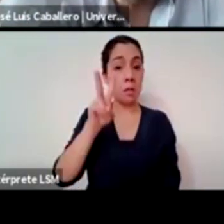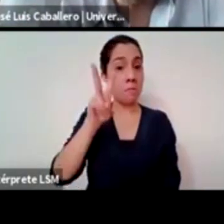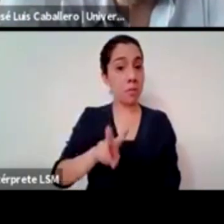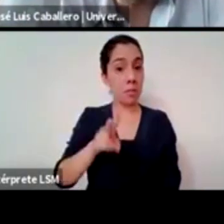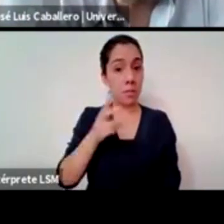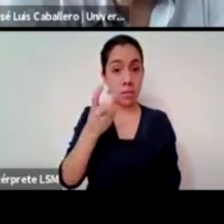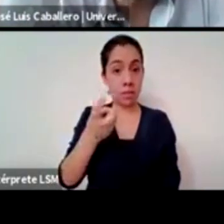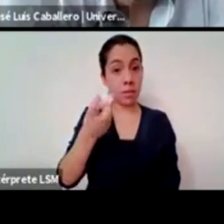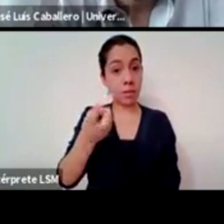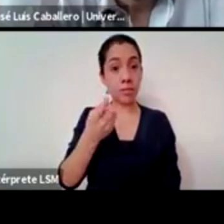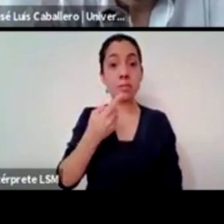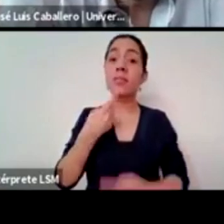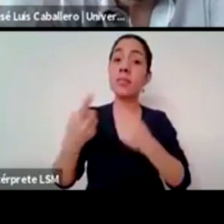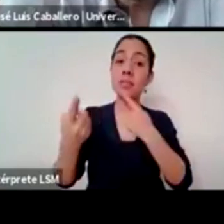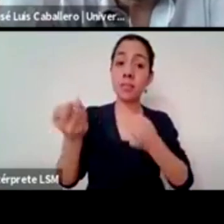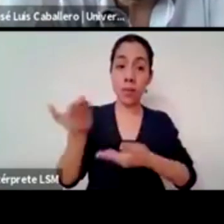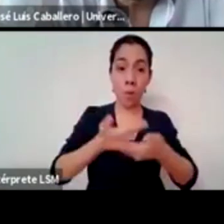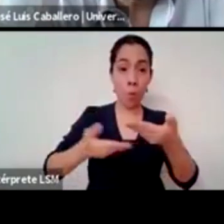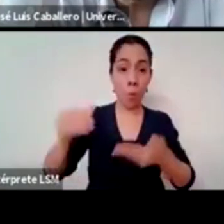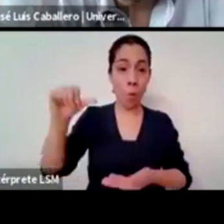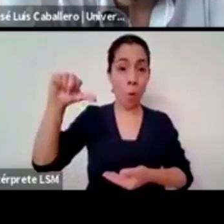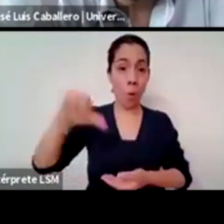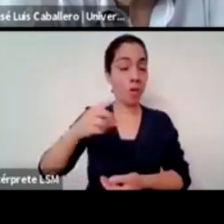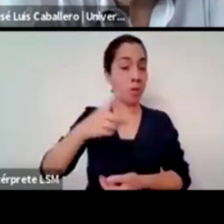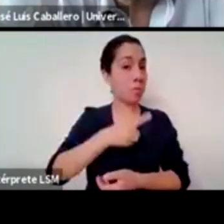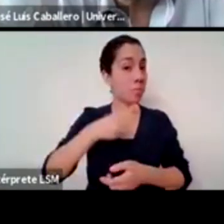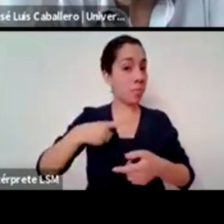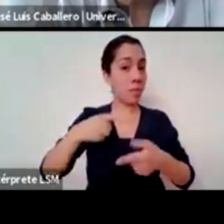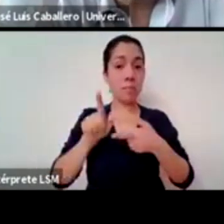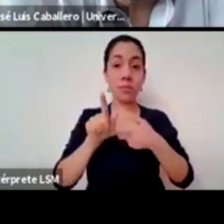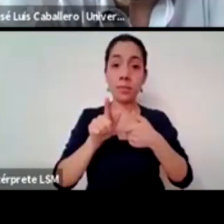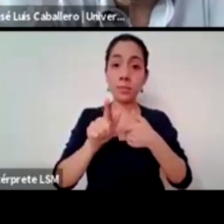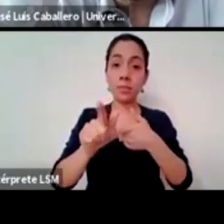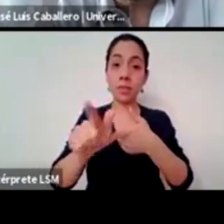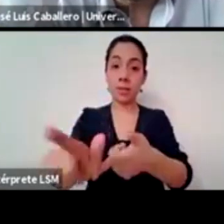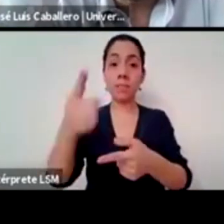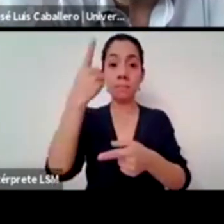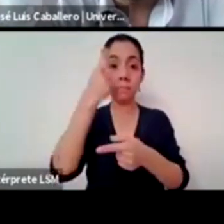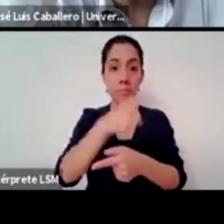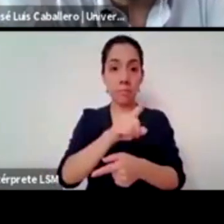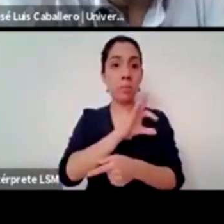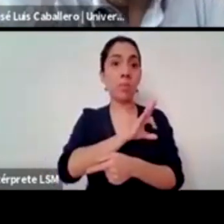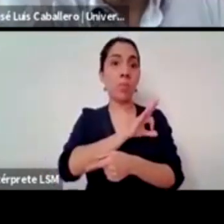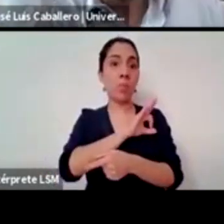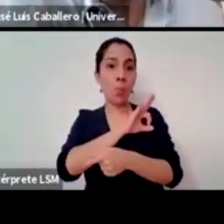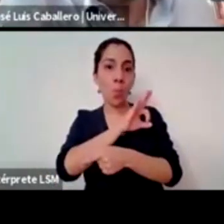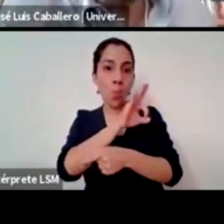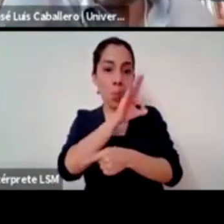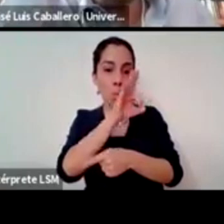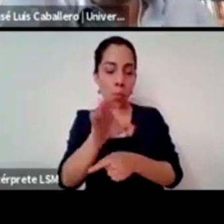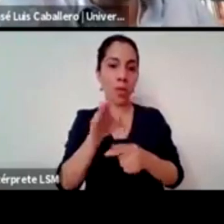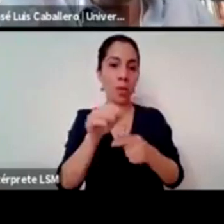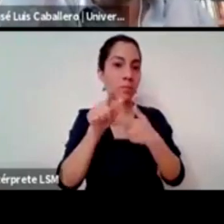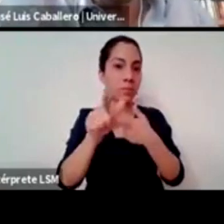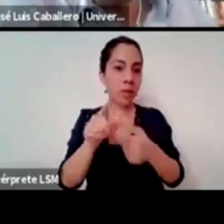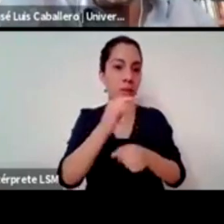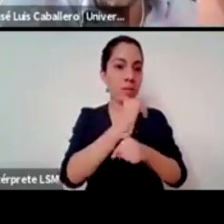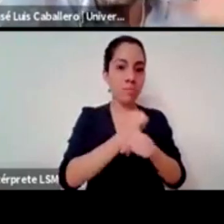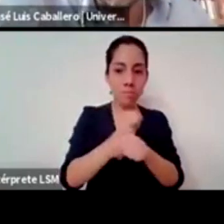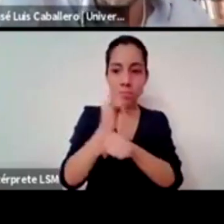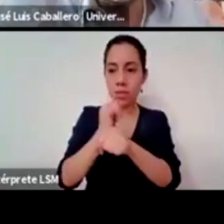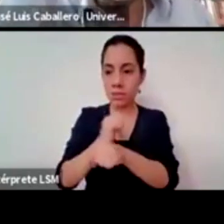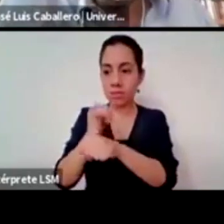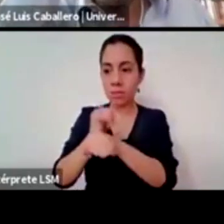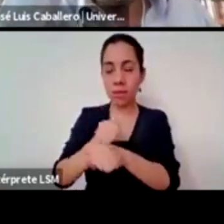tiene que continuar y seguirse construyendo y que sea una conversación de largo adiento porque solamente así vamos a poder